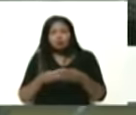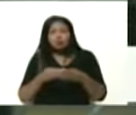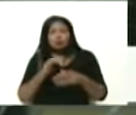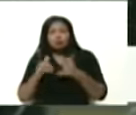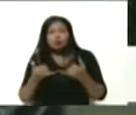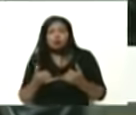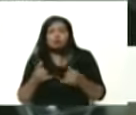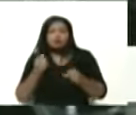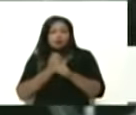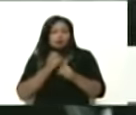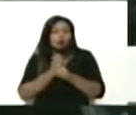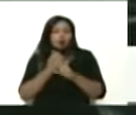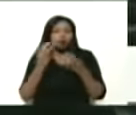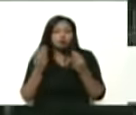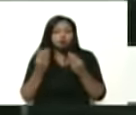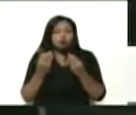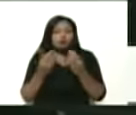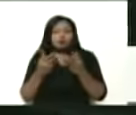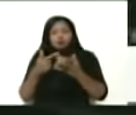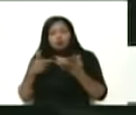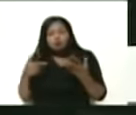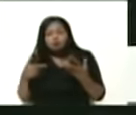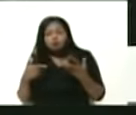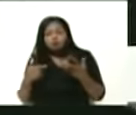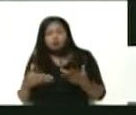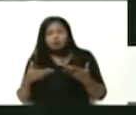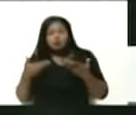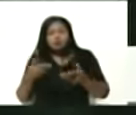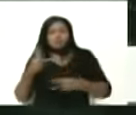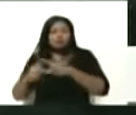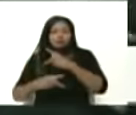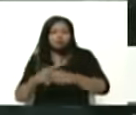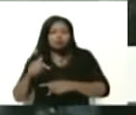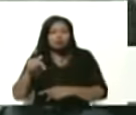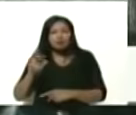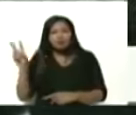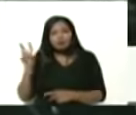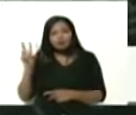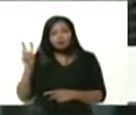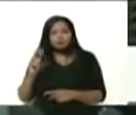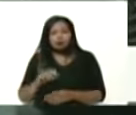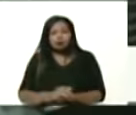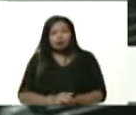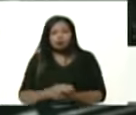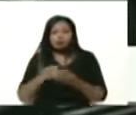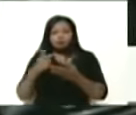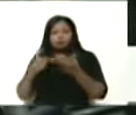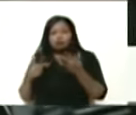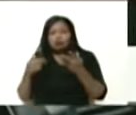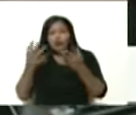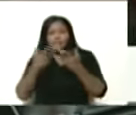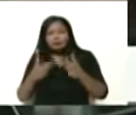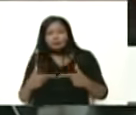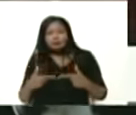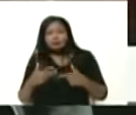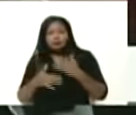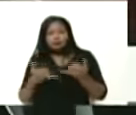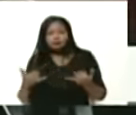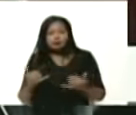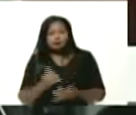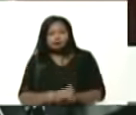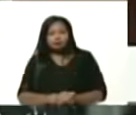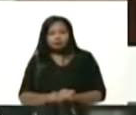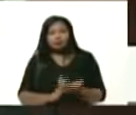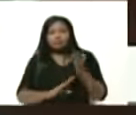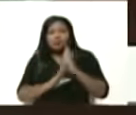en Venezuela muchas de estas piezas y partes presidente ya se están produciendo en Venezuela y el reto con todos estos empresarios es que cada vez sea